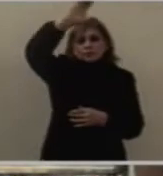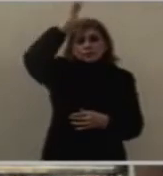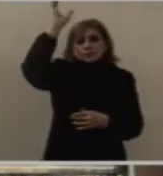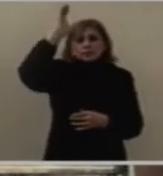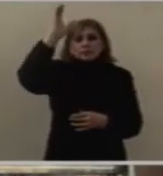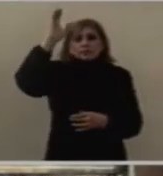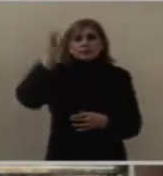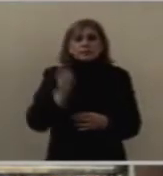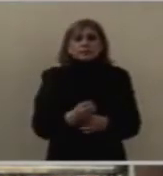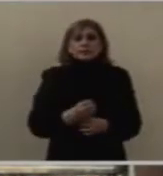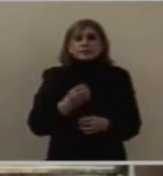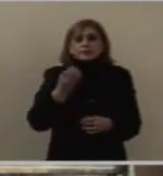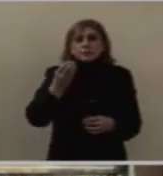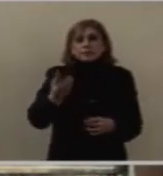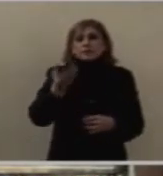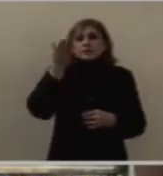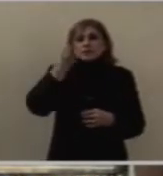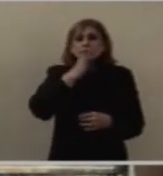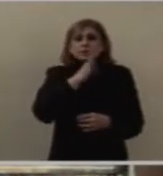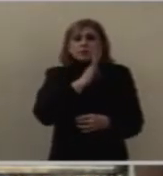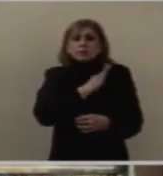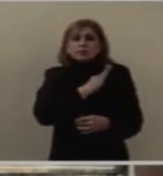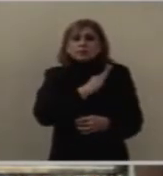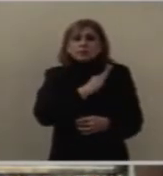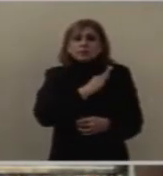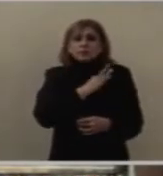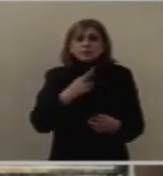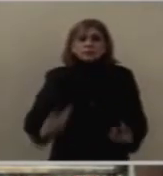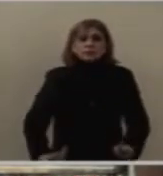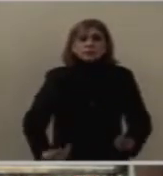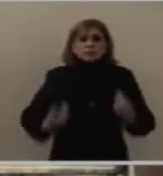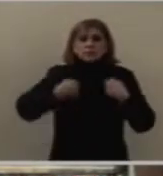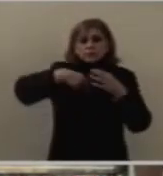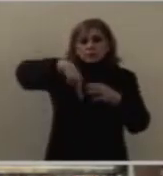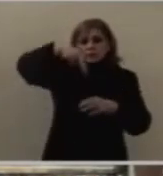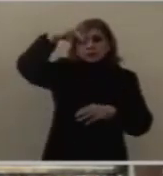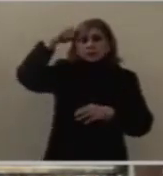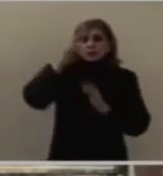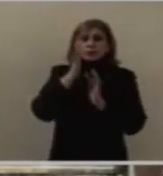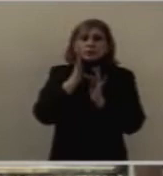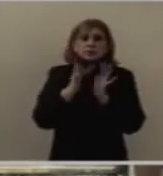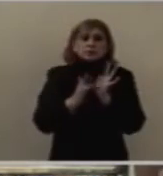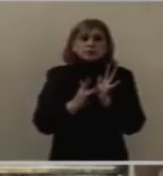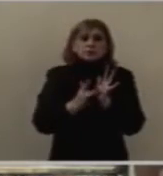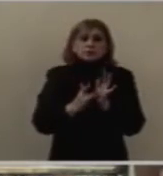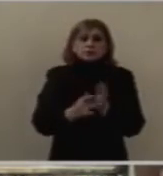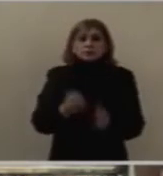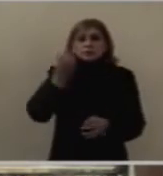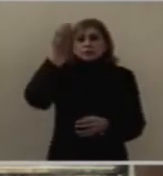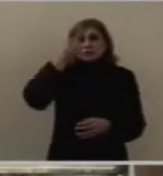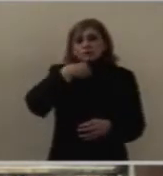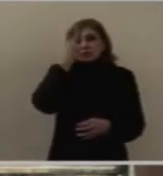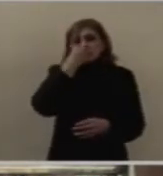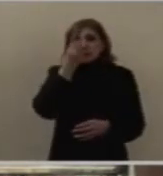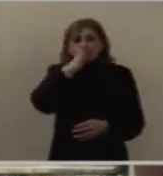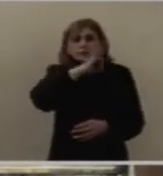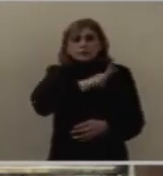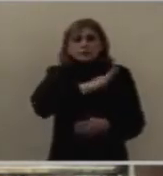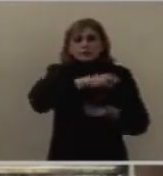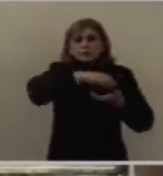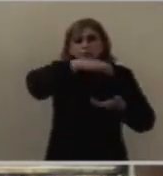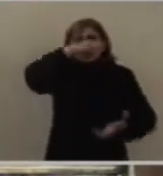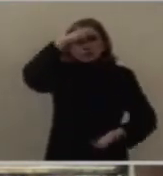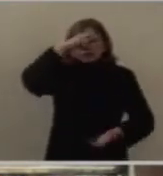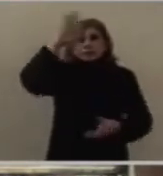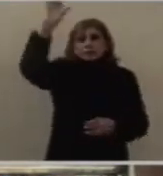Pidamos fe en el resucitado, pidamos la fe en el cielo para que así